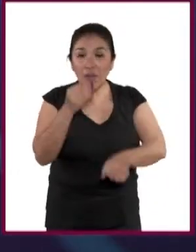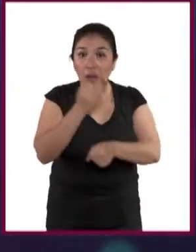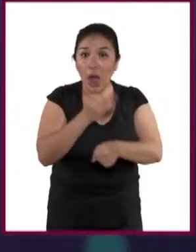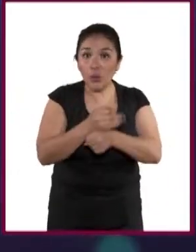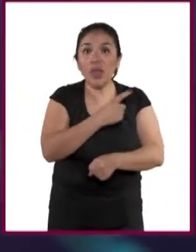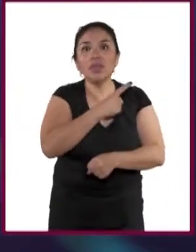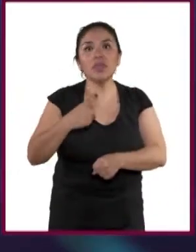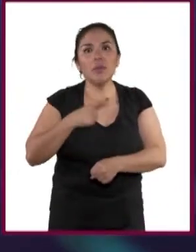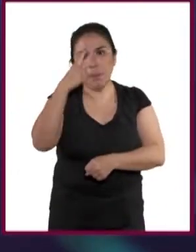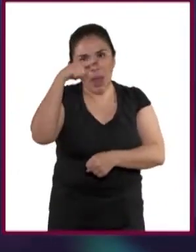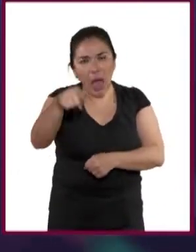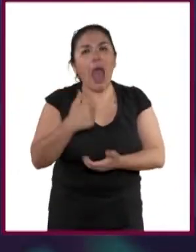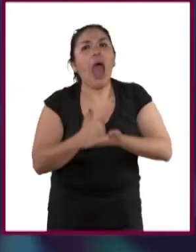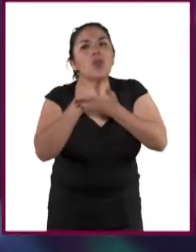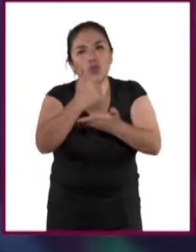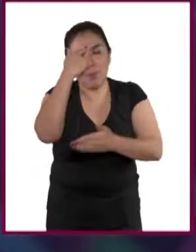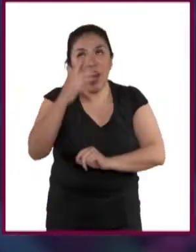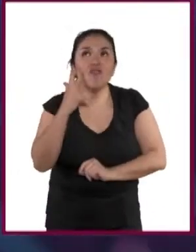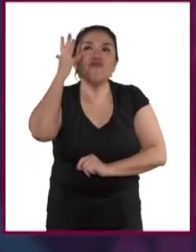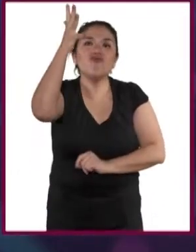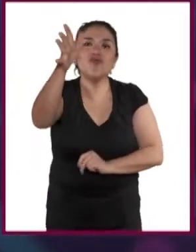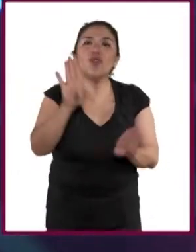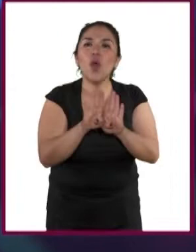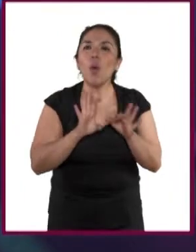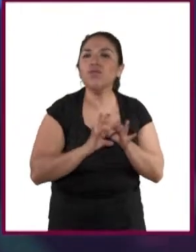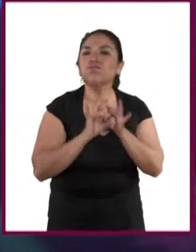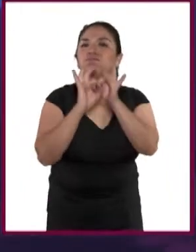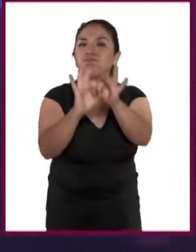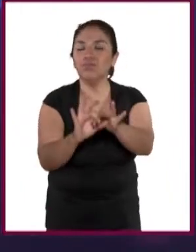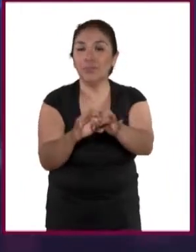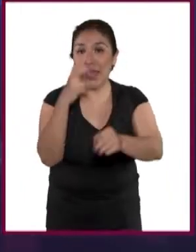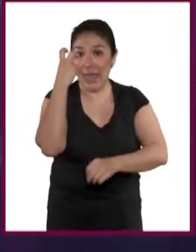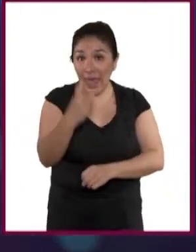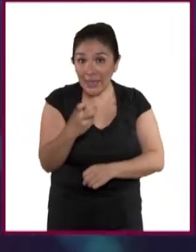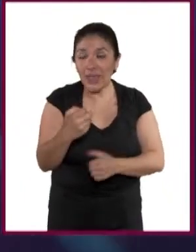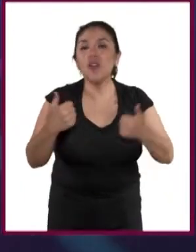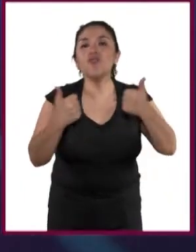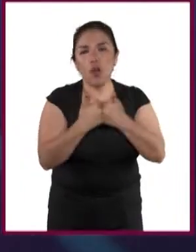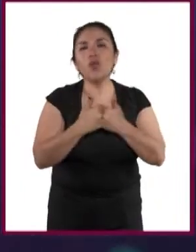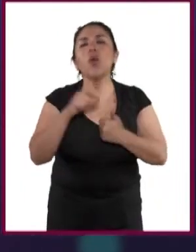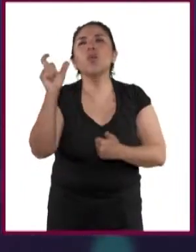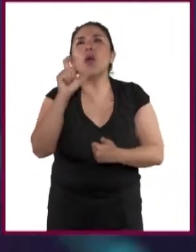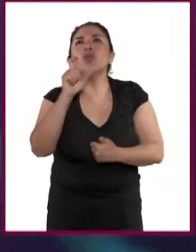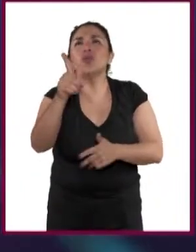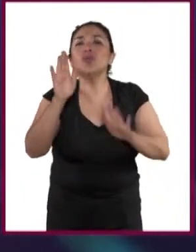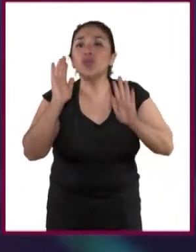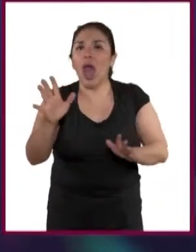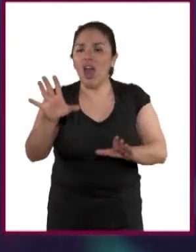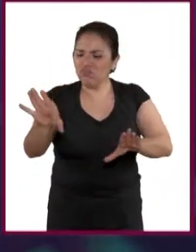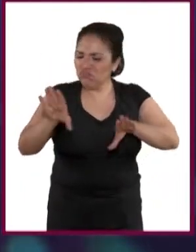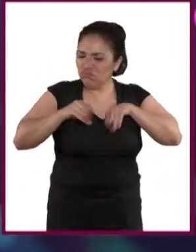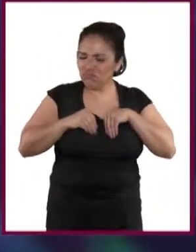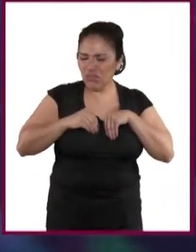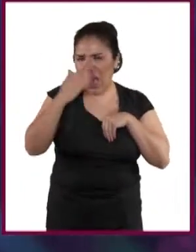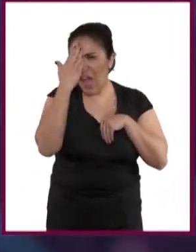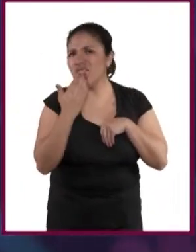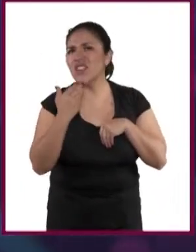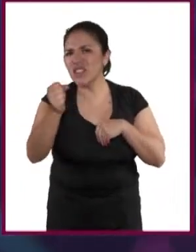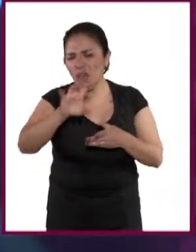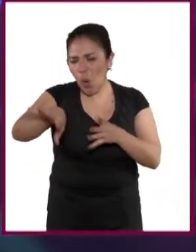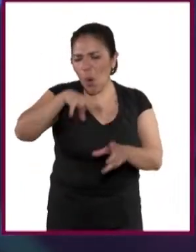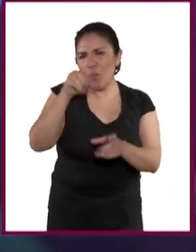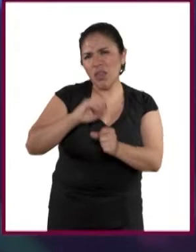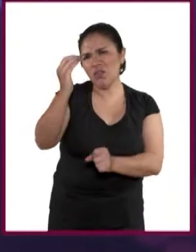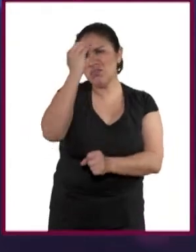está ayudando a avanzar en las metas que te has planteado. Es correcto abandonarlo cuando ya te has apropiado de todas las habilidades y